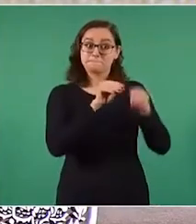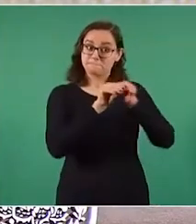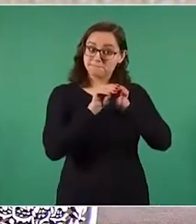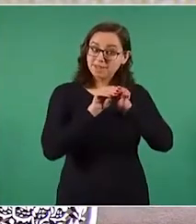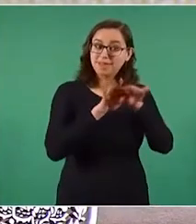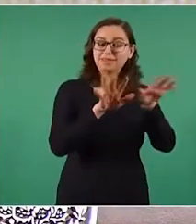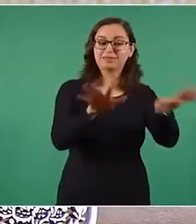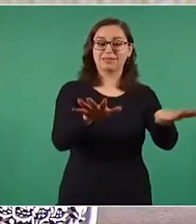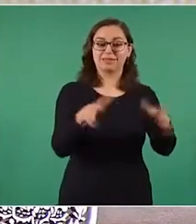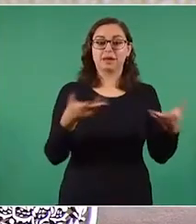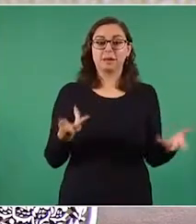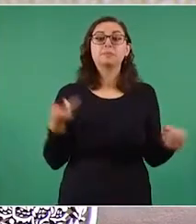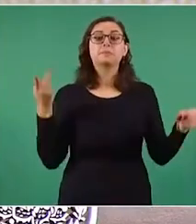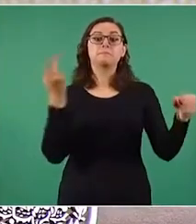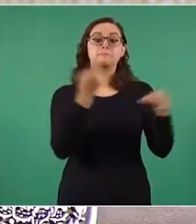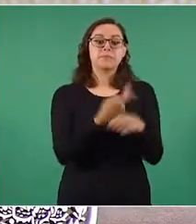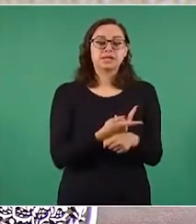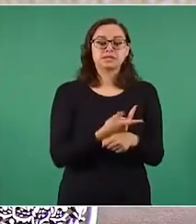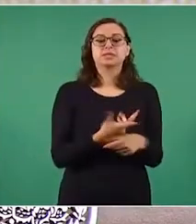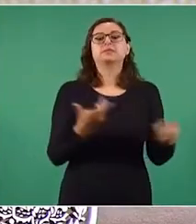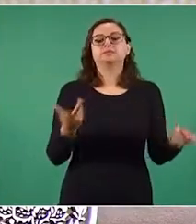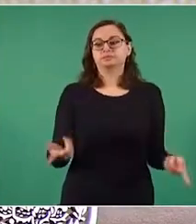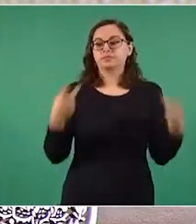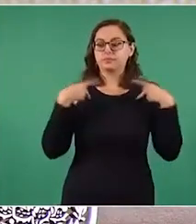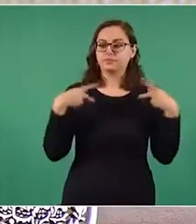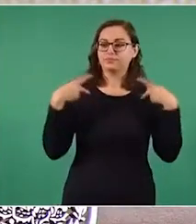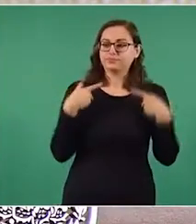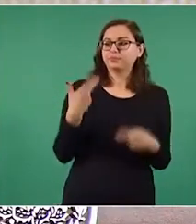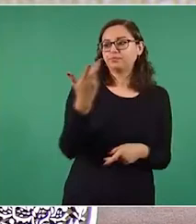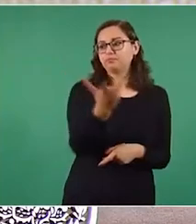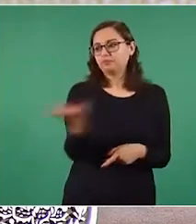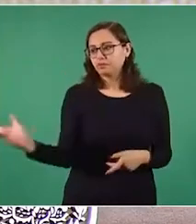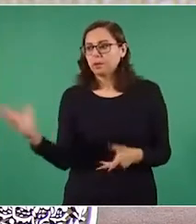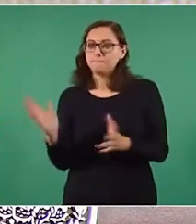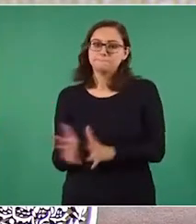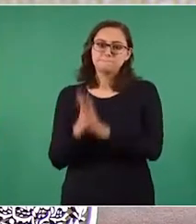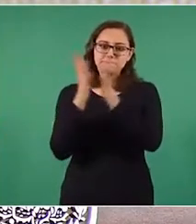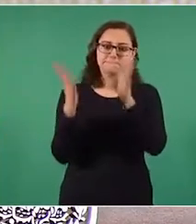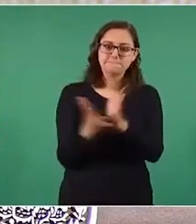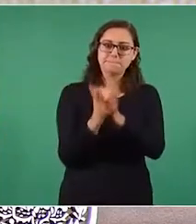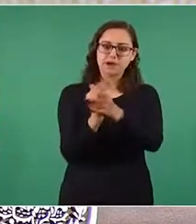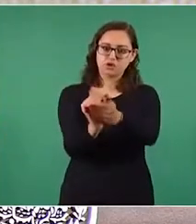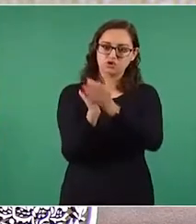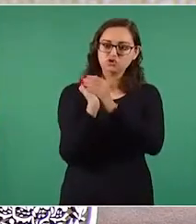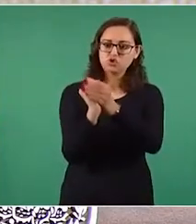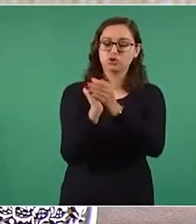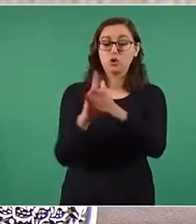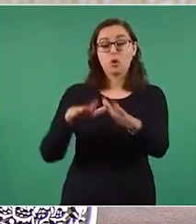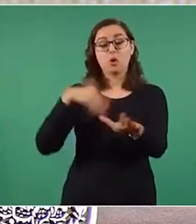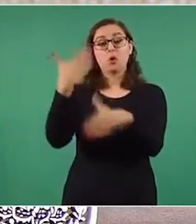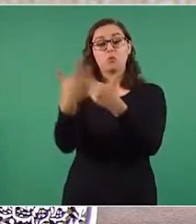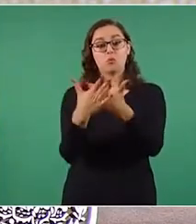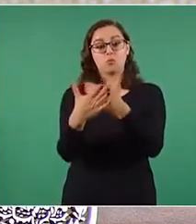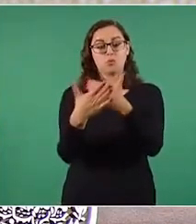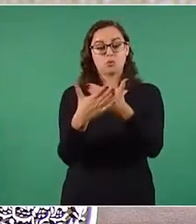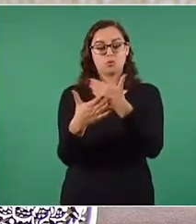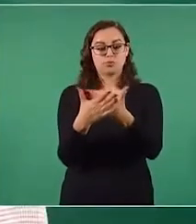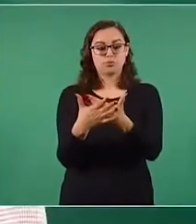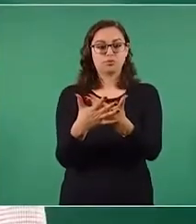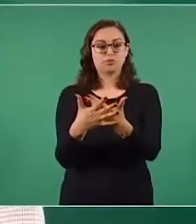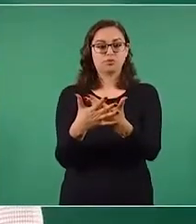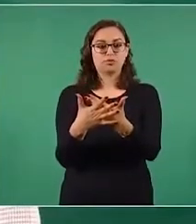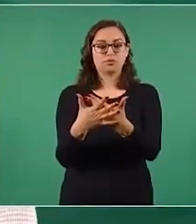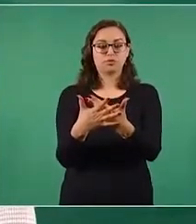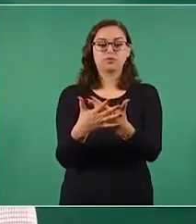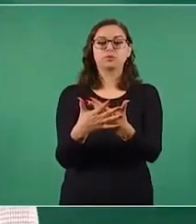desanimar la participación de la gente en el sorteo por una buena causa que se realizará, que realizará la